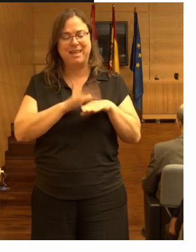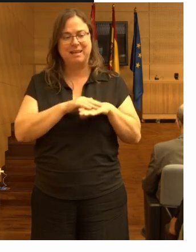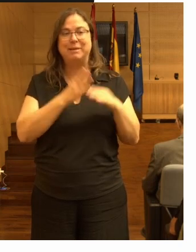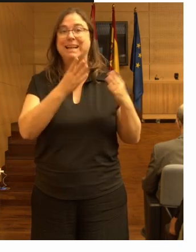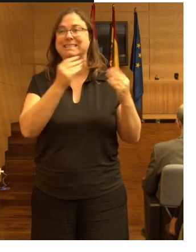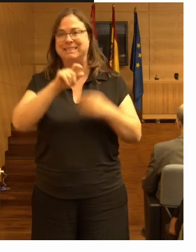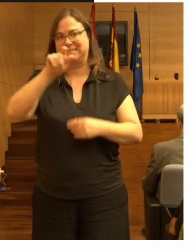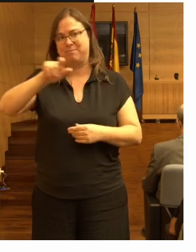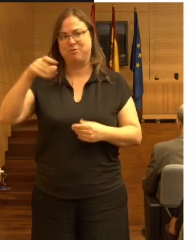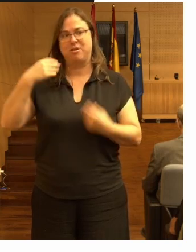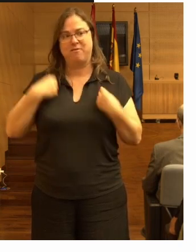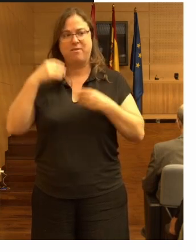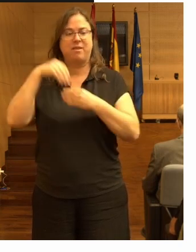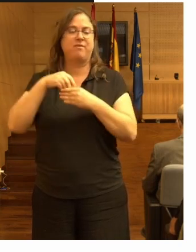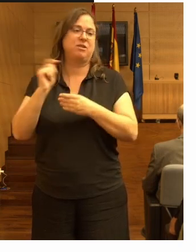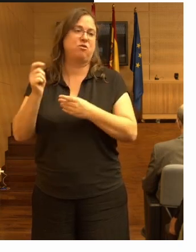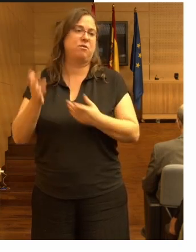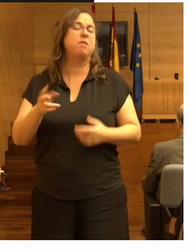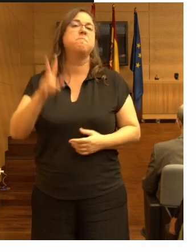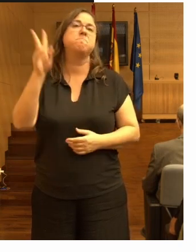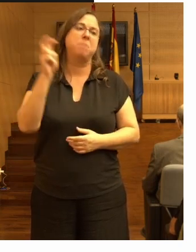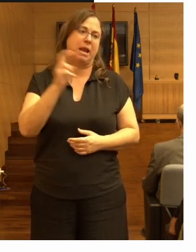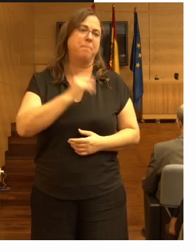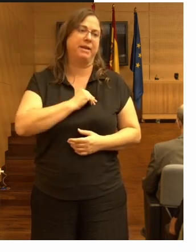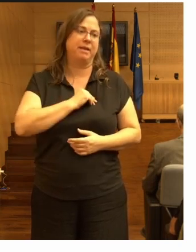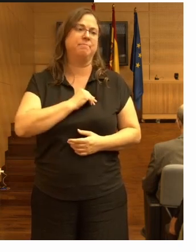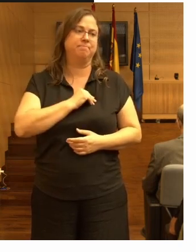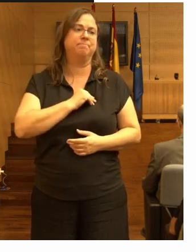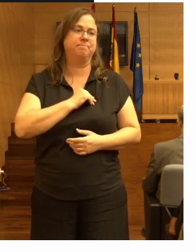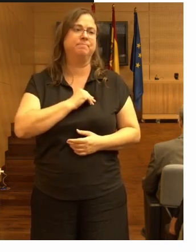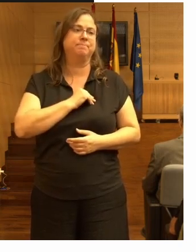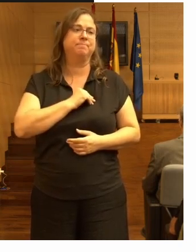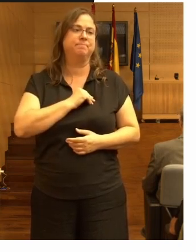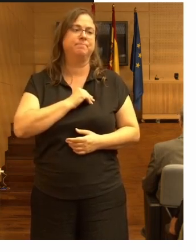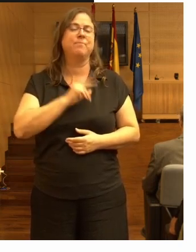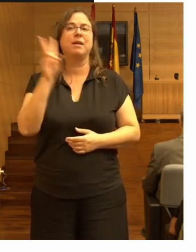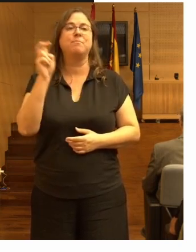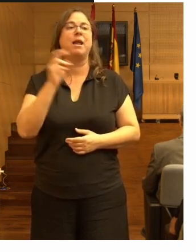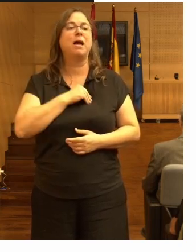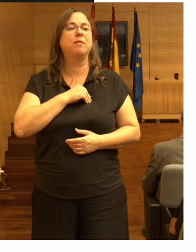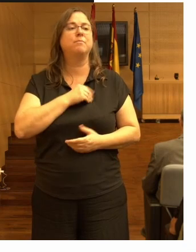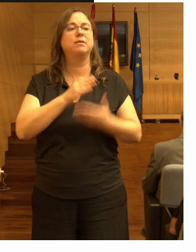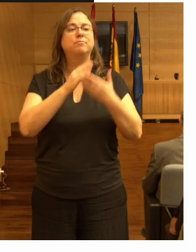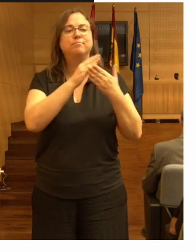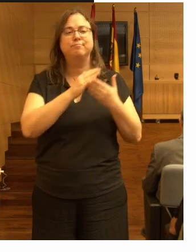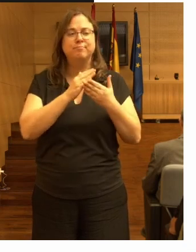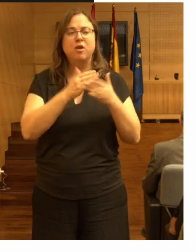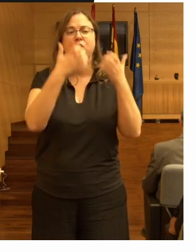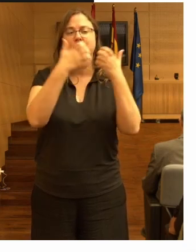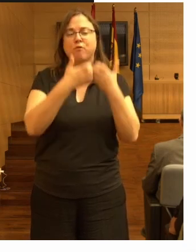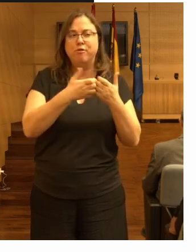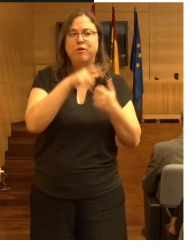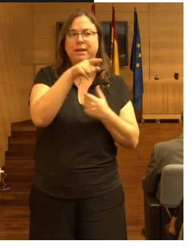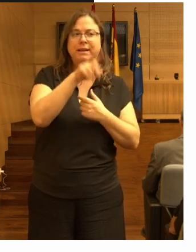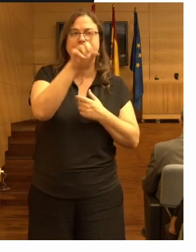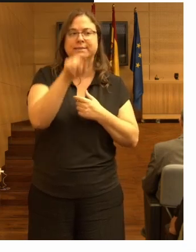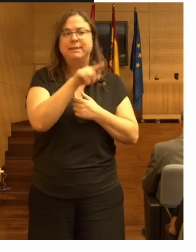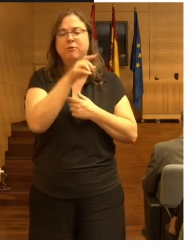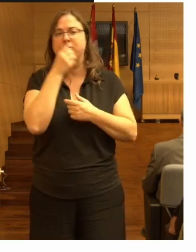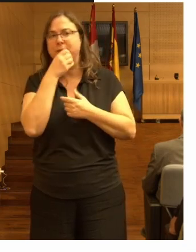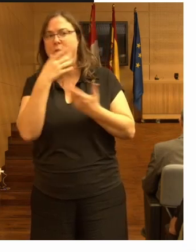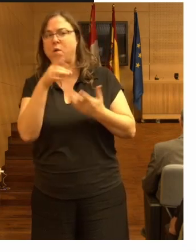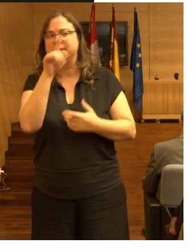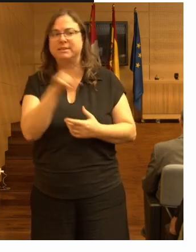residentes que merece la pena analizar todo esto ver que funciona que no que les va bien que no